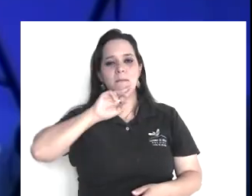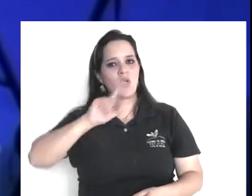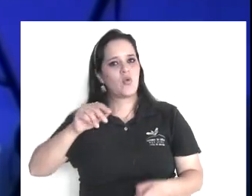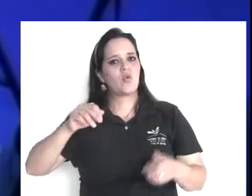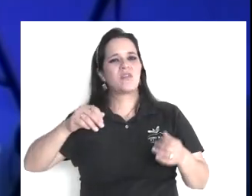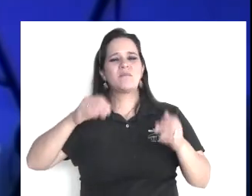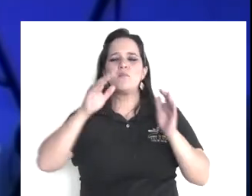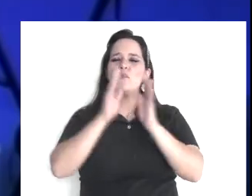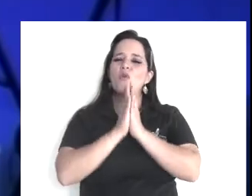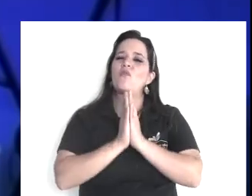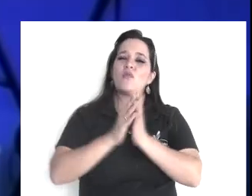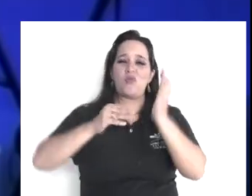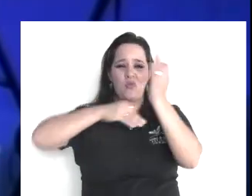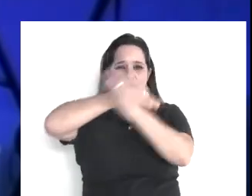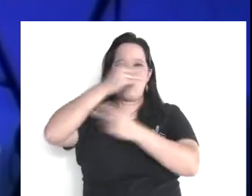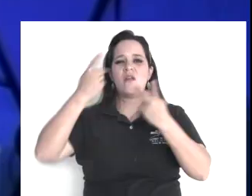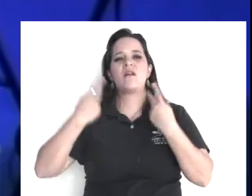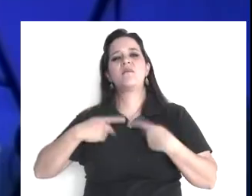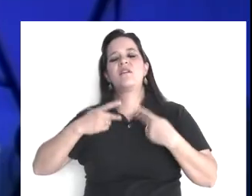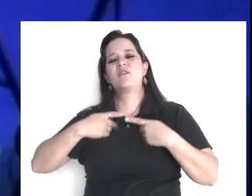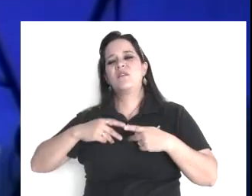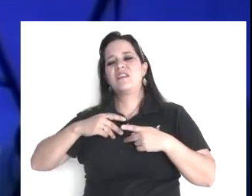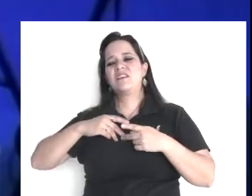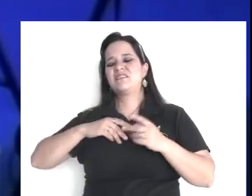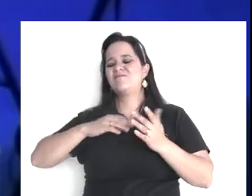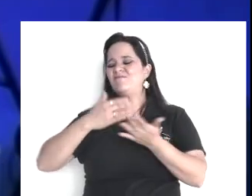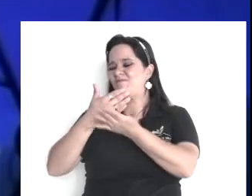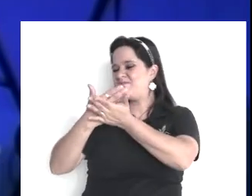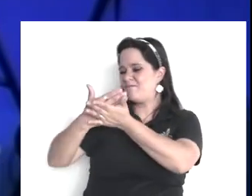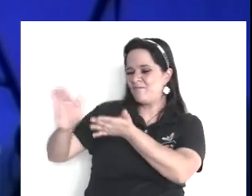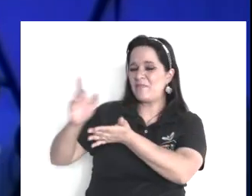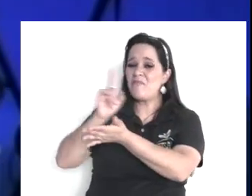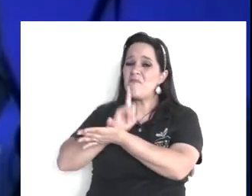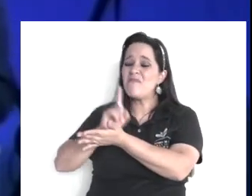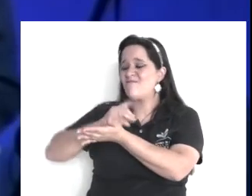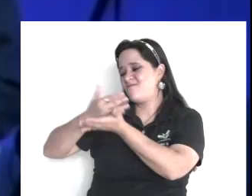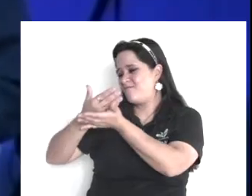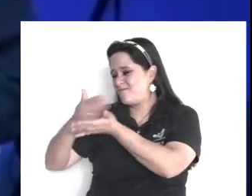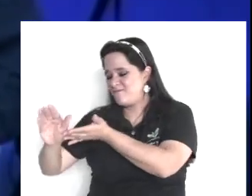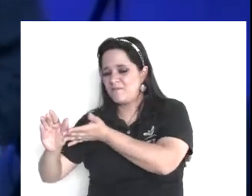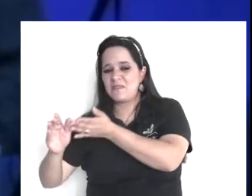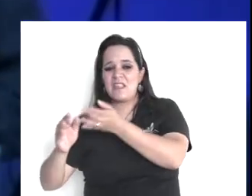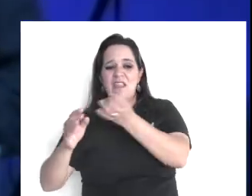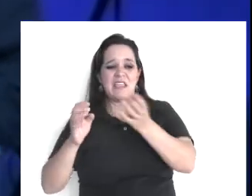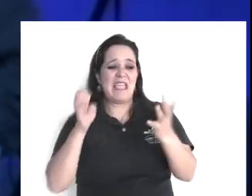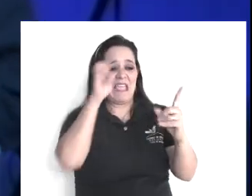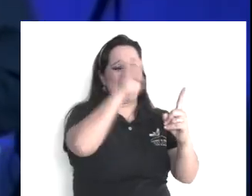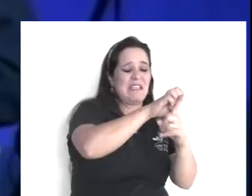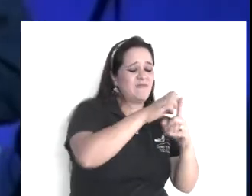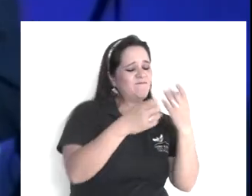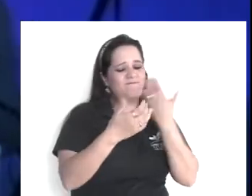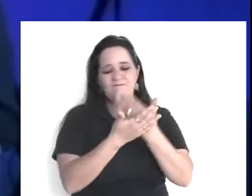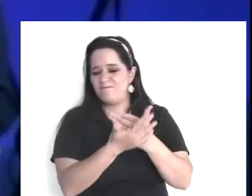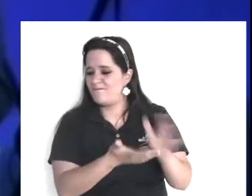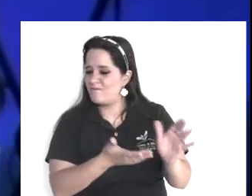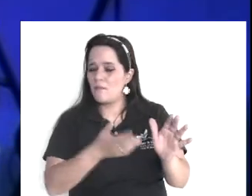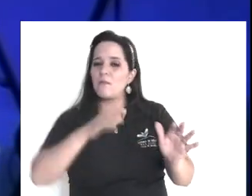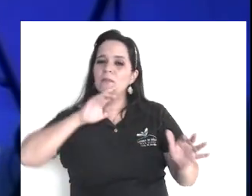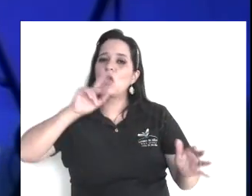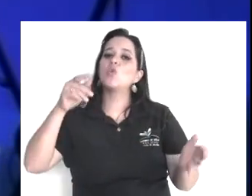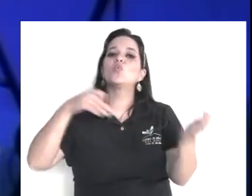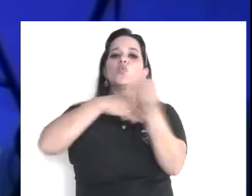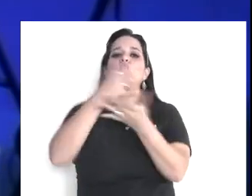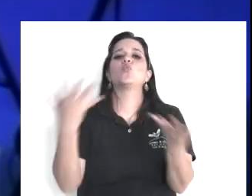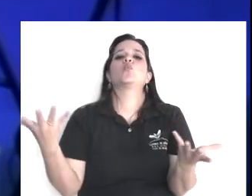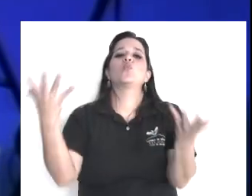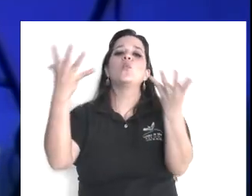mentira, y el engaño, de cualquier tipo, estos son, los estratagemas, que el mismo diablo, utiliza,